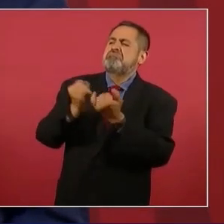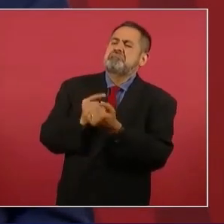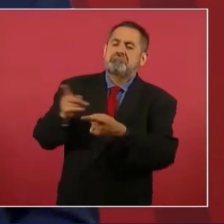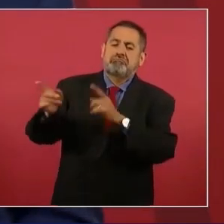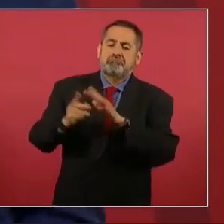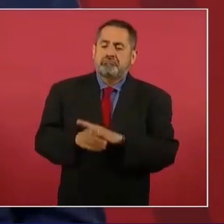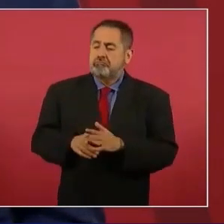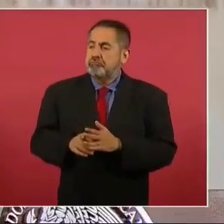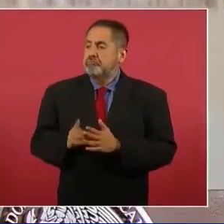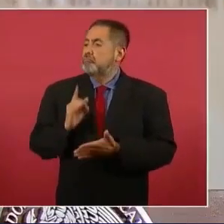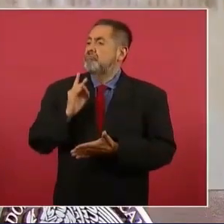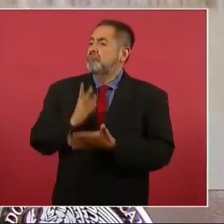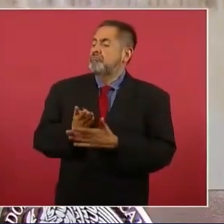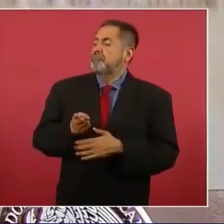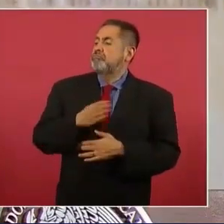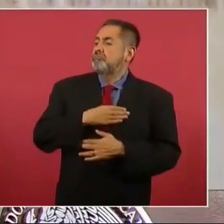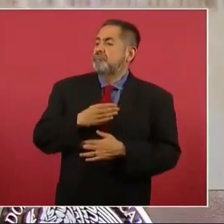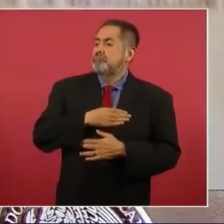únicos buenos